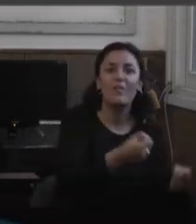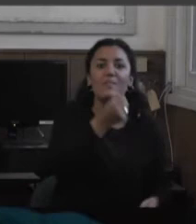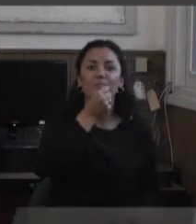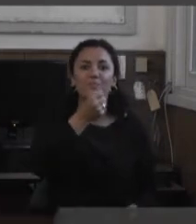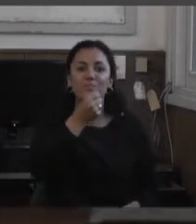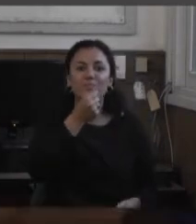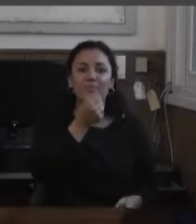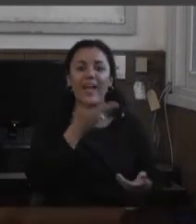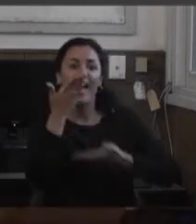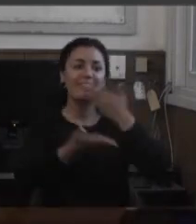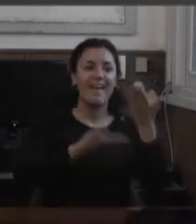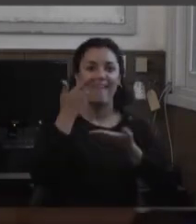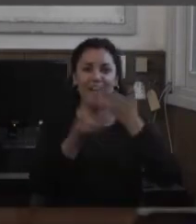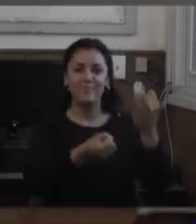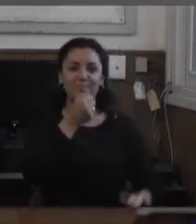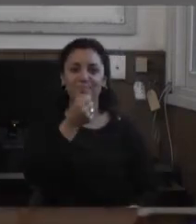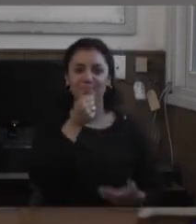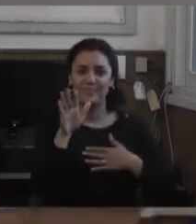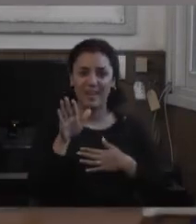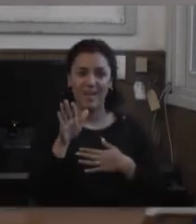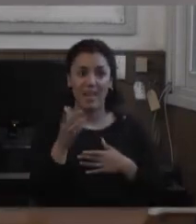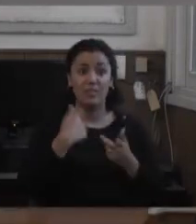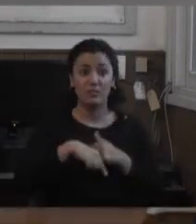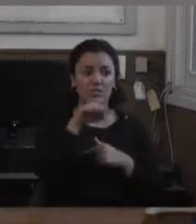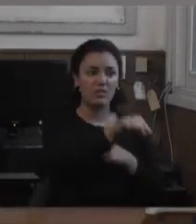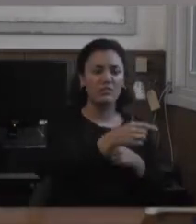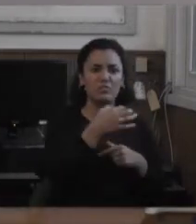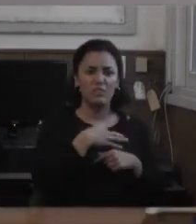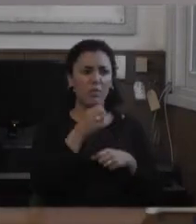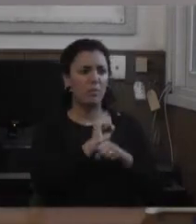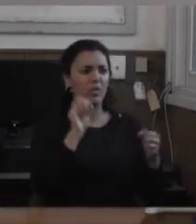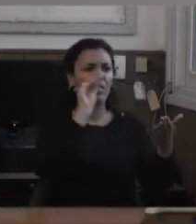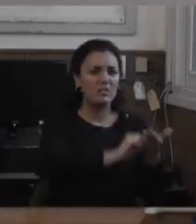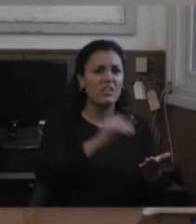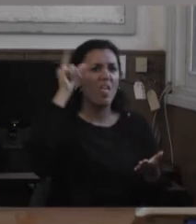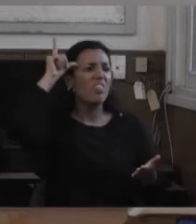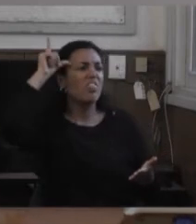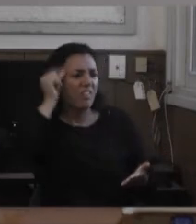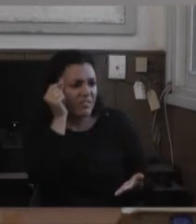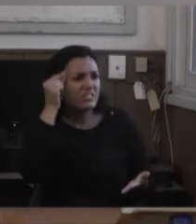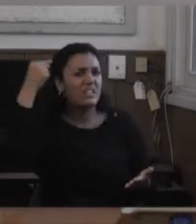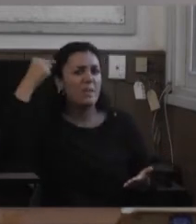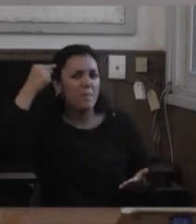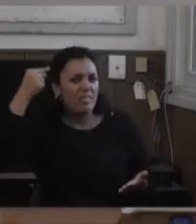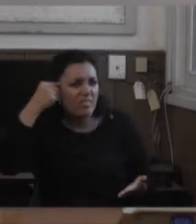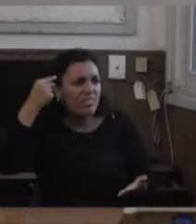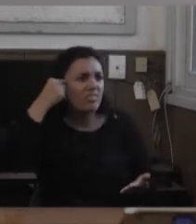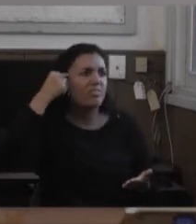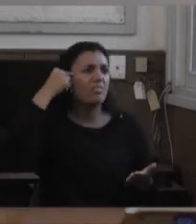no sé ya qué diagnóstico 30 años después no puedo seguir diciendo deficiente, mental, moderado Alberto es el que te transmite